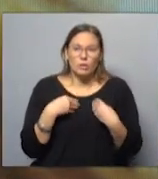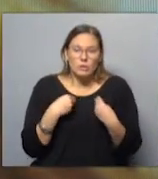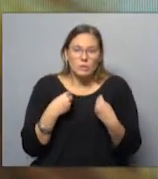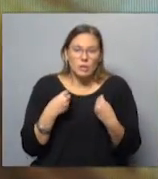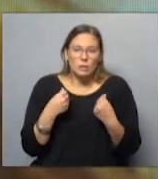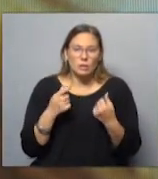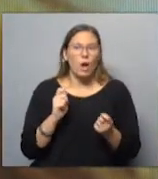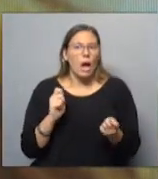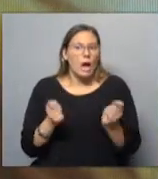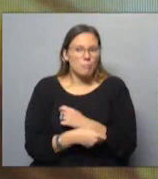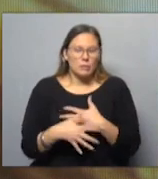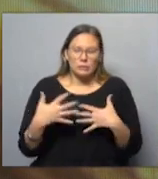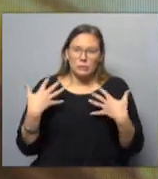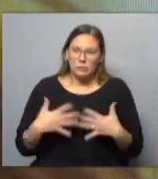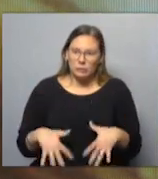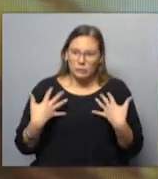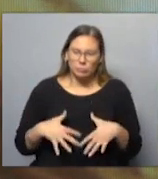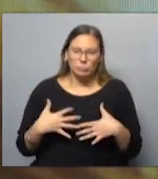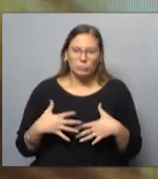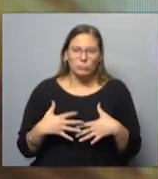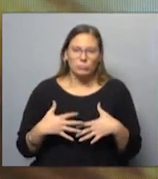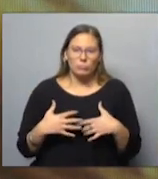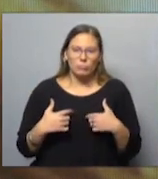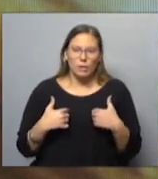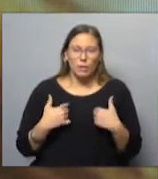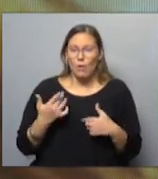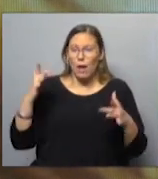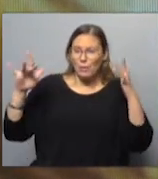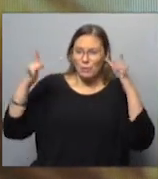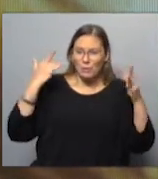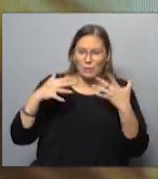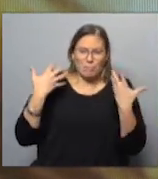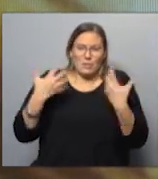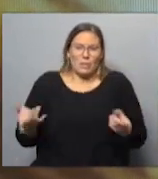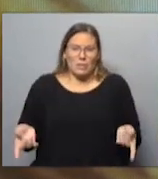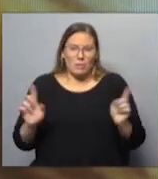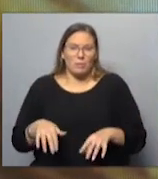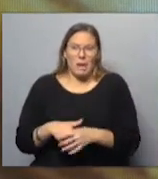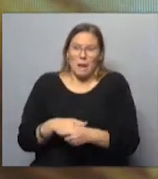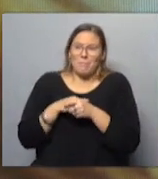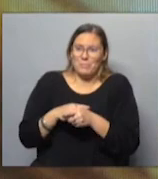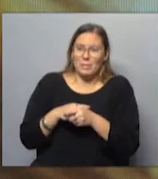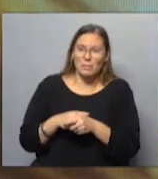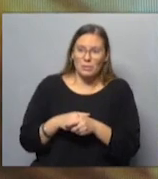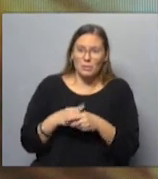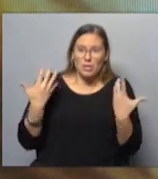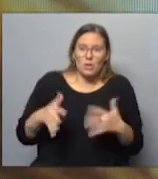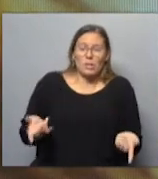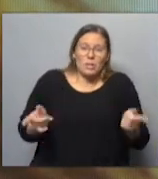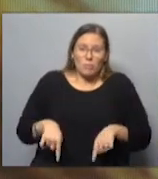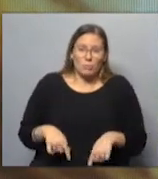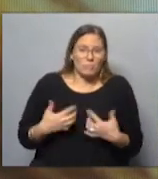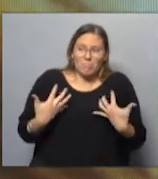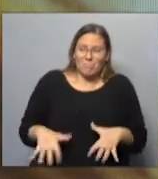fue brutal el cambio. También es que uno, yo era adolescente y no quería volver, y tenía mis amigos y no quería volver,